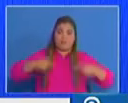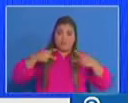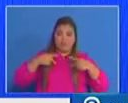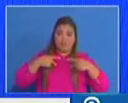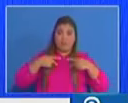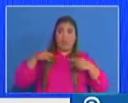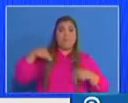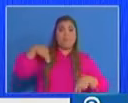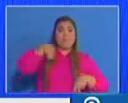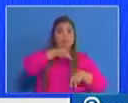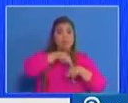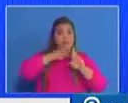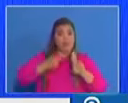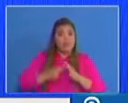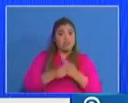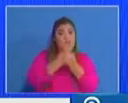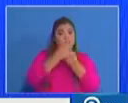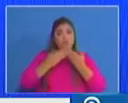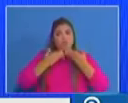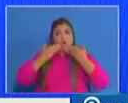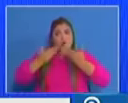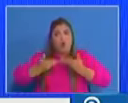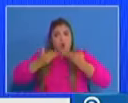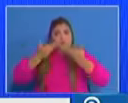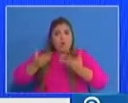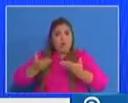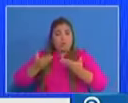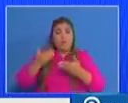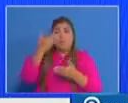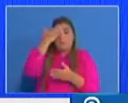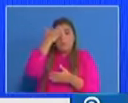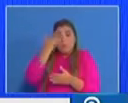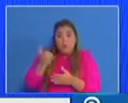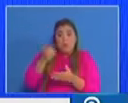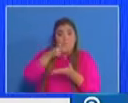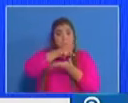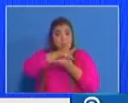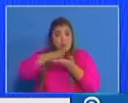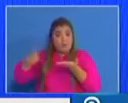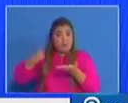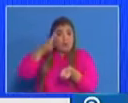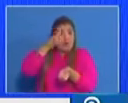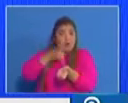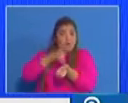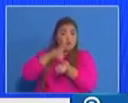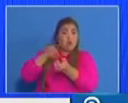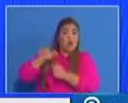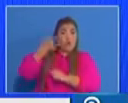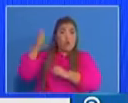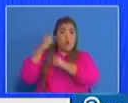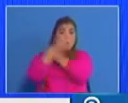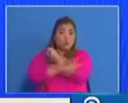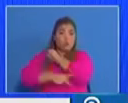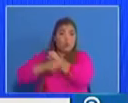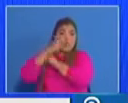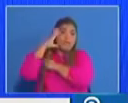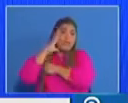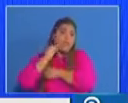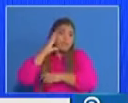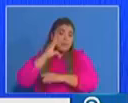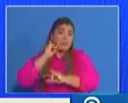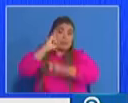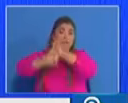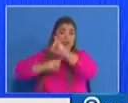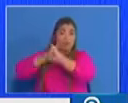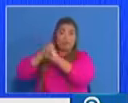son validadas con conocimientos científicos y que requieren de una gran solidaridad humana. El día